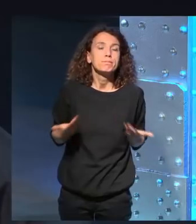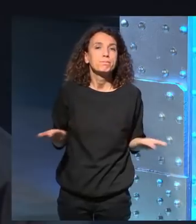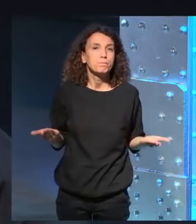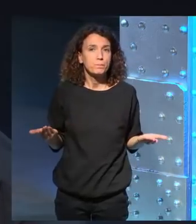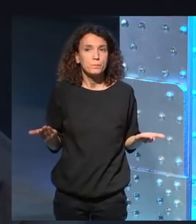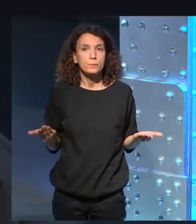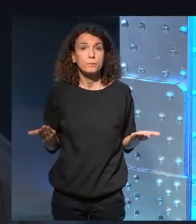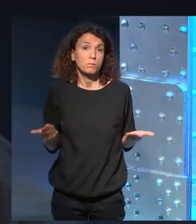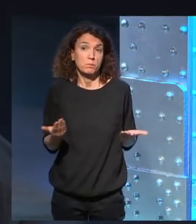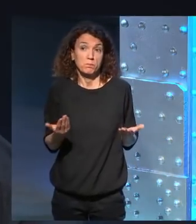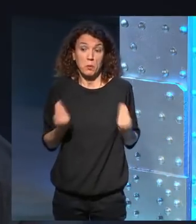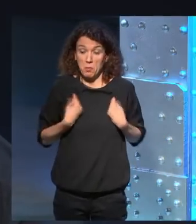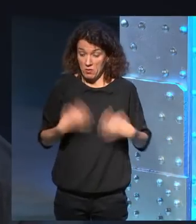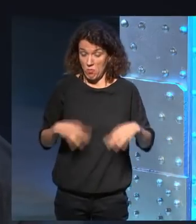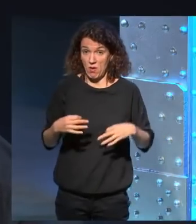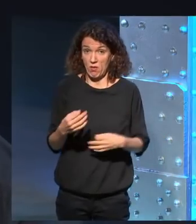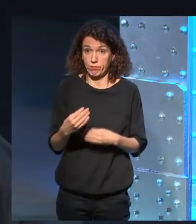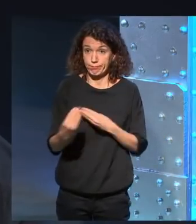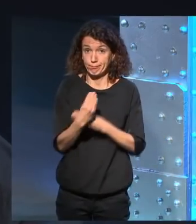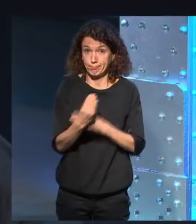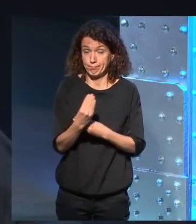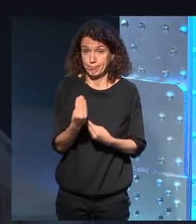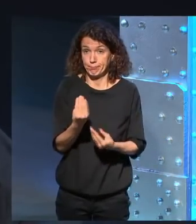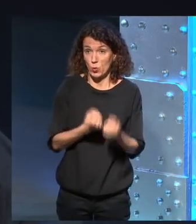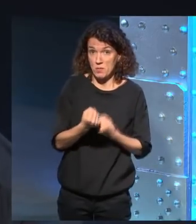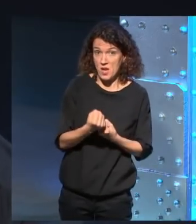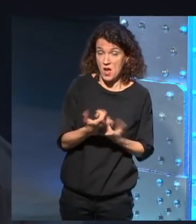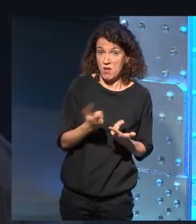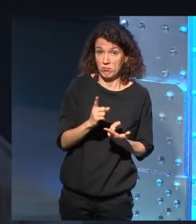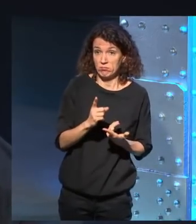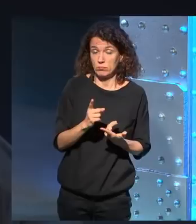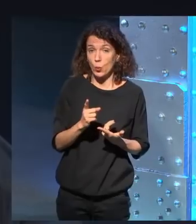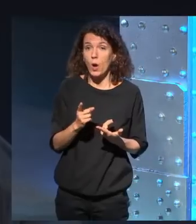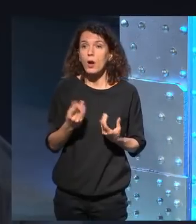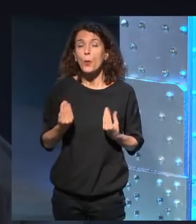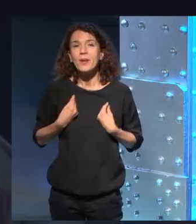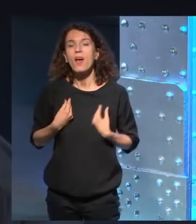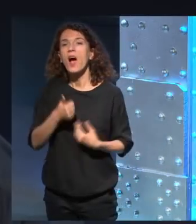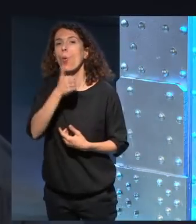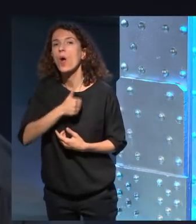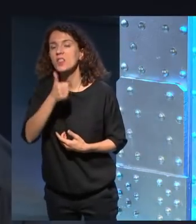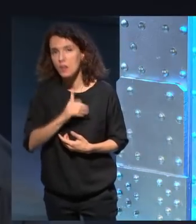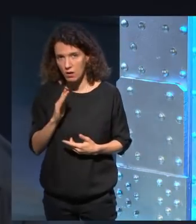a mantenerme económicamente sino a soportar la vida